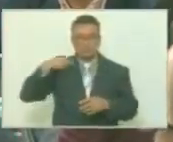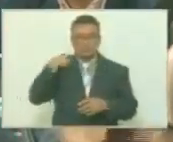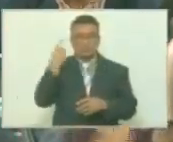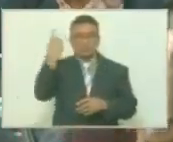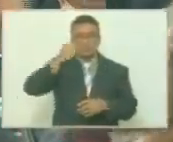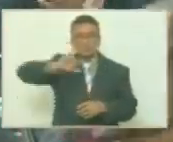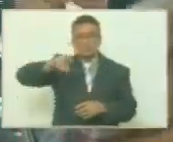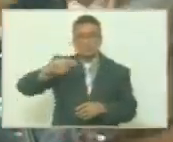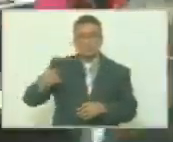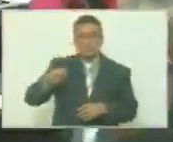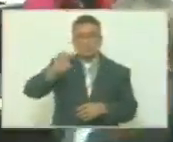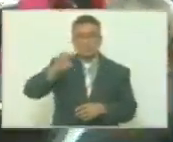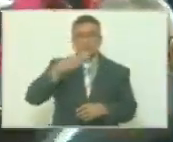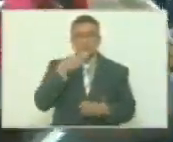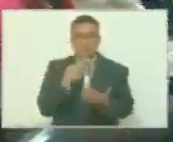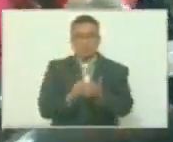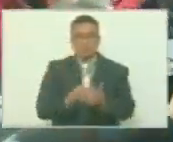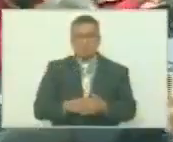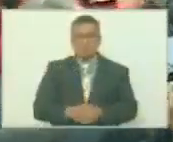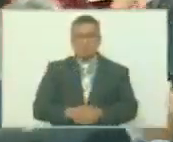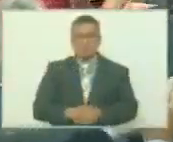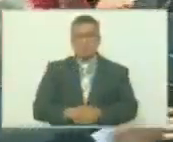a Jorge Rodríguez. Muchas gracias.